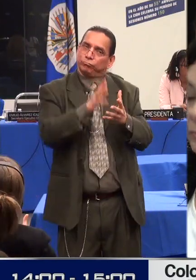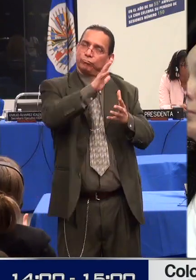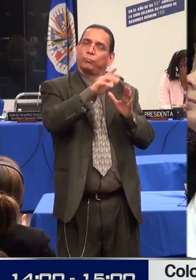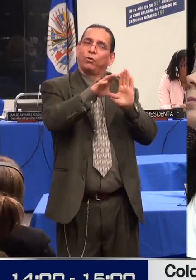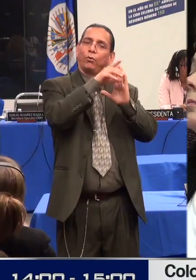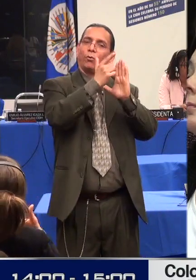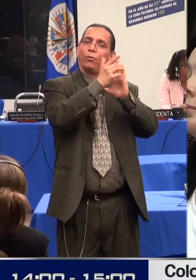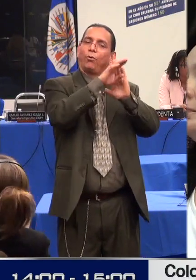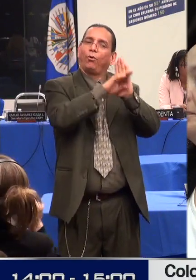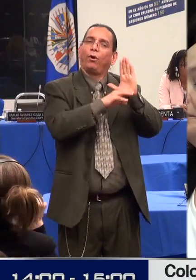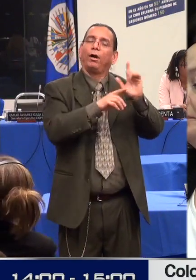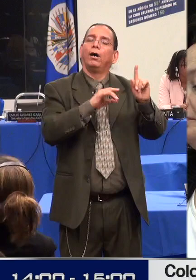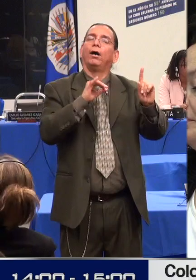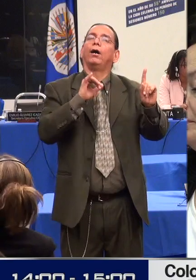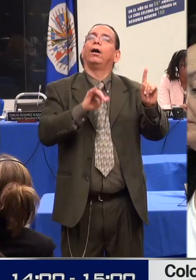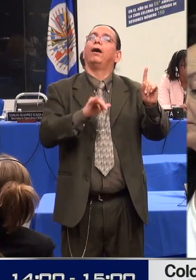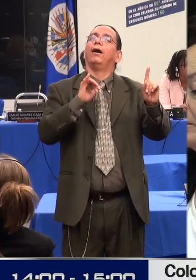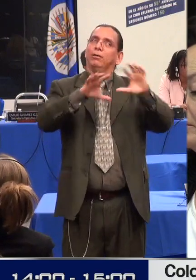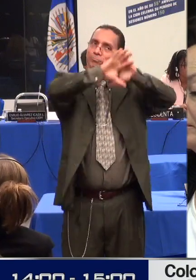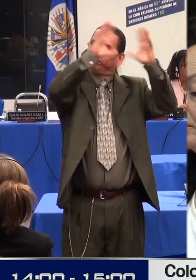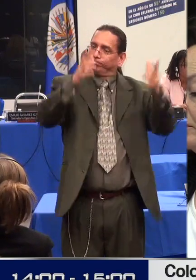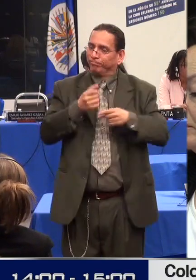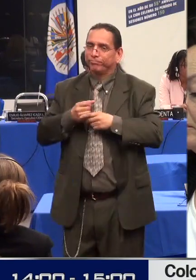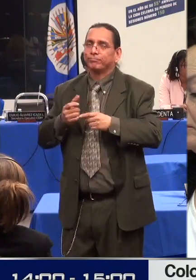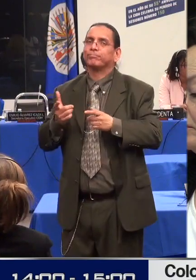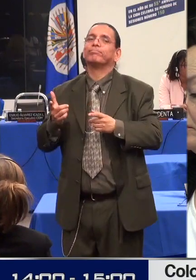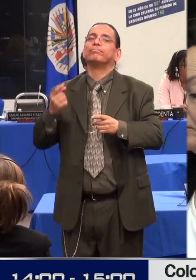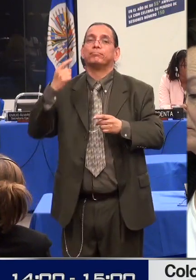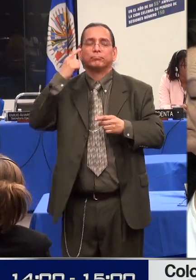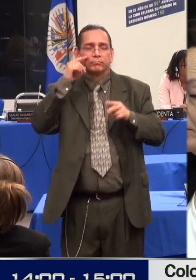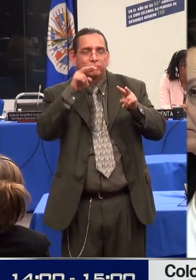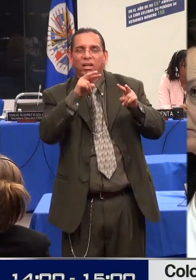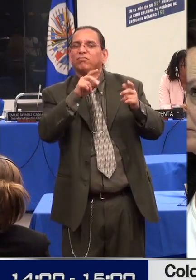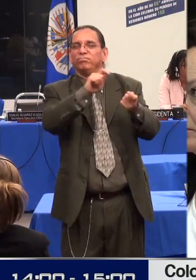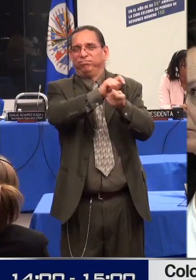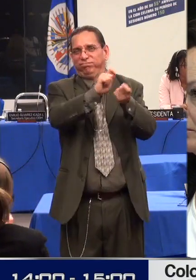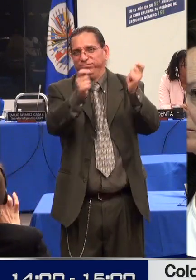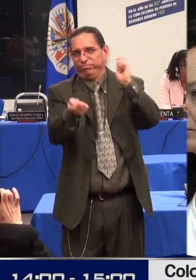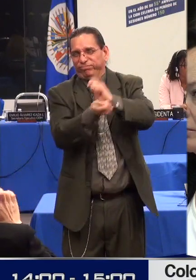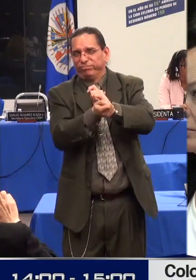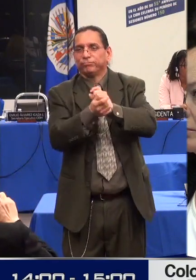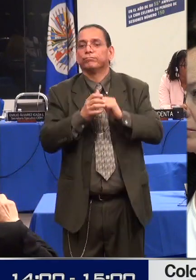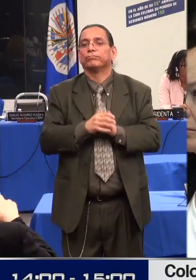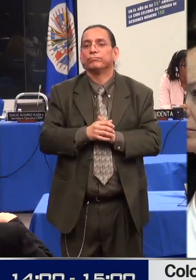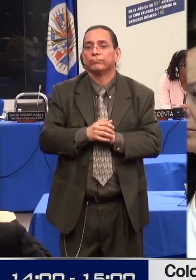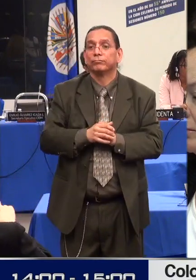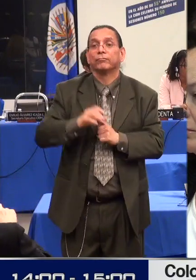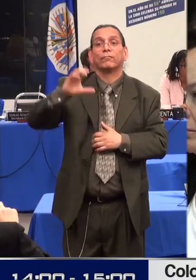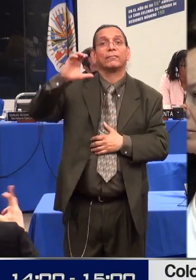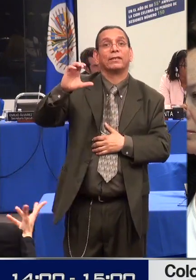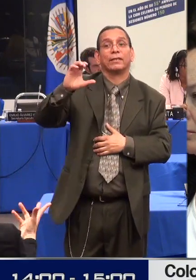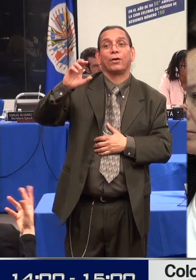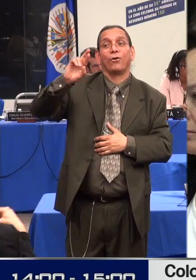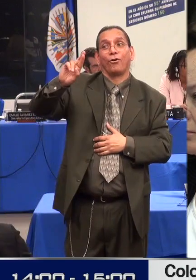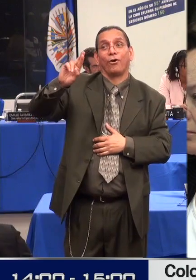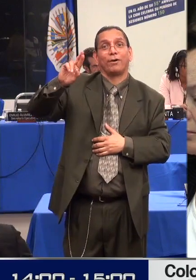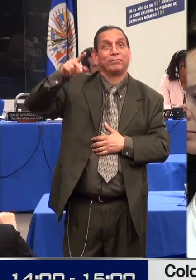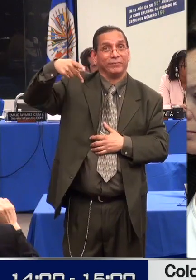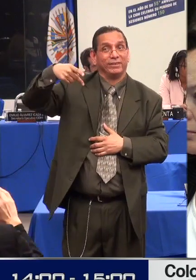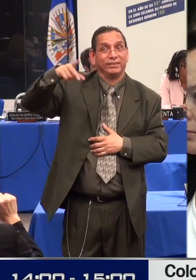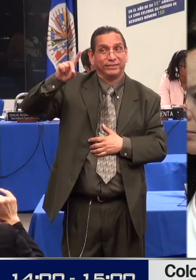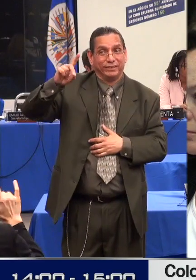los Derechos de las Personas con Discapacidad de las Naciones Unidas. En este sentido, el artículo 21 de la Ley 16-18